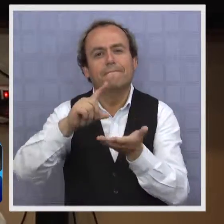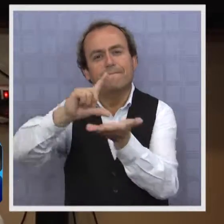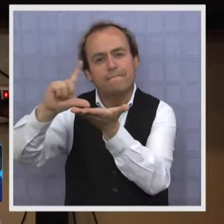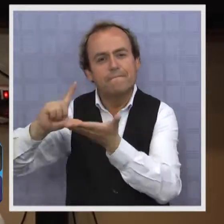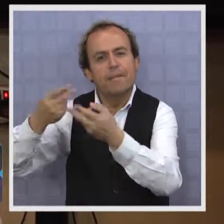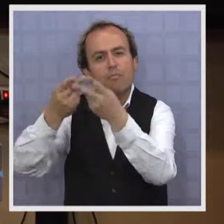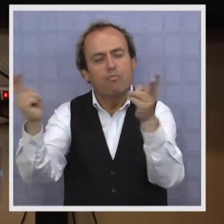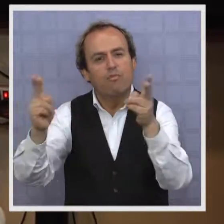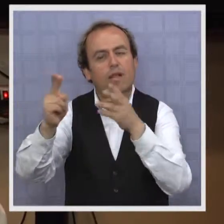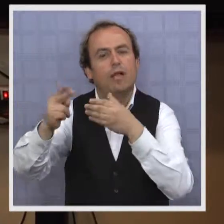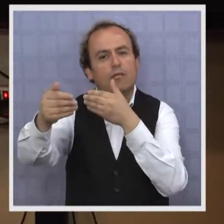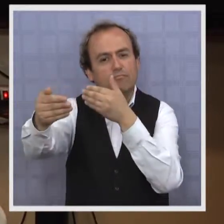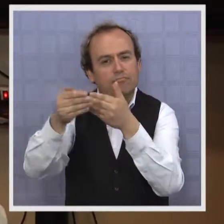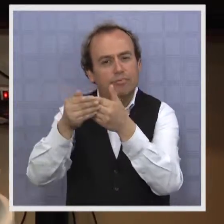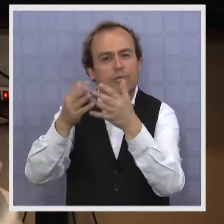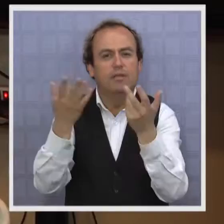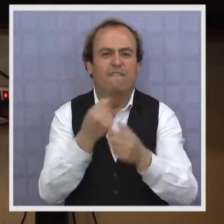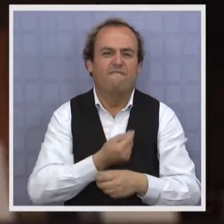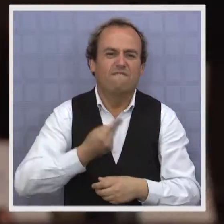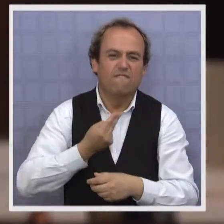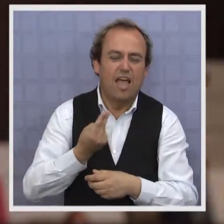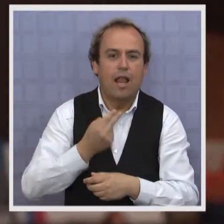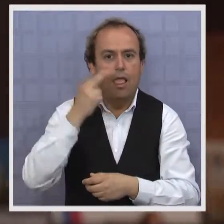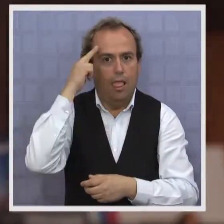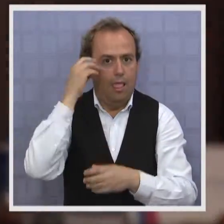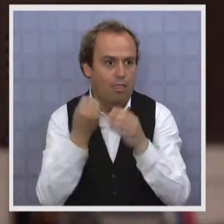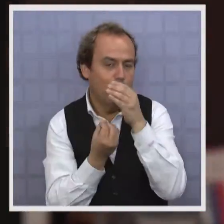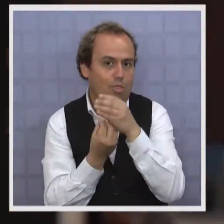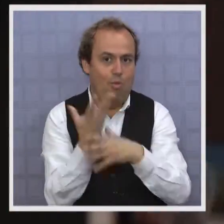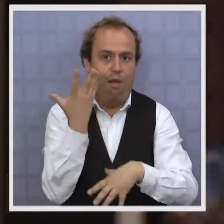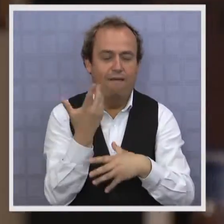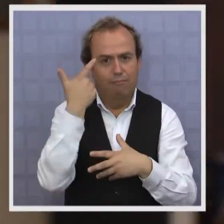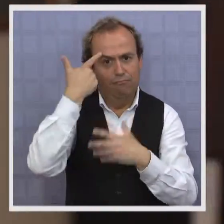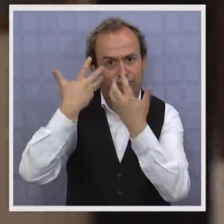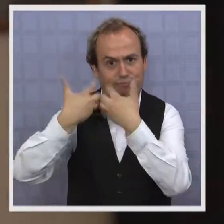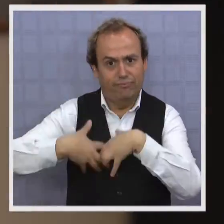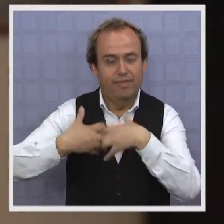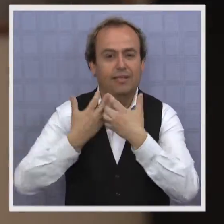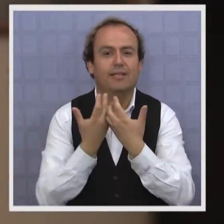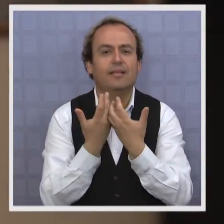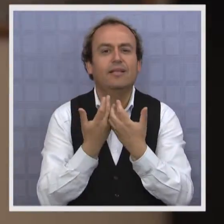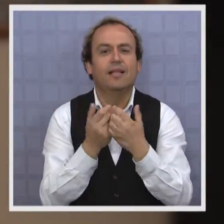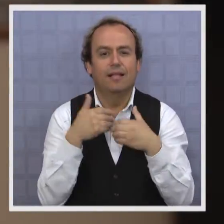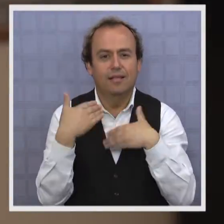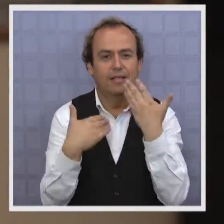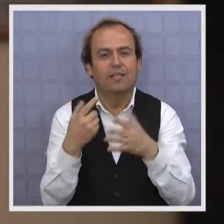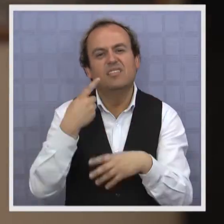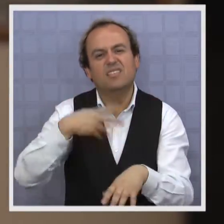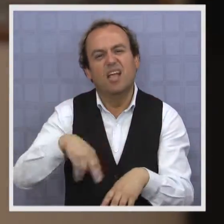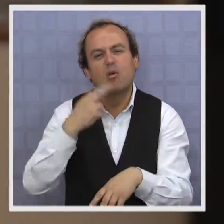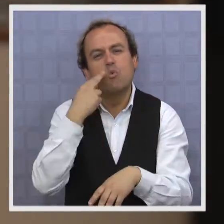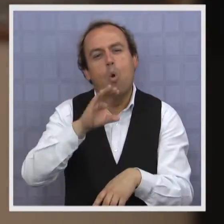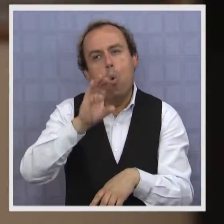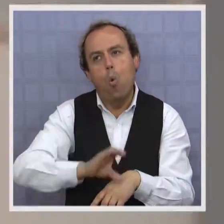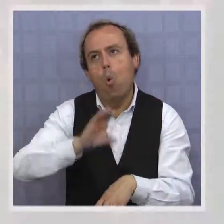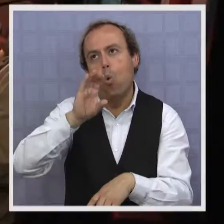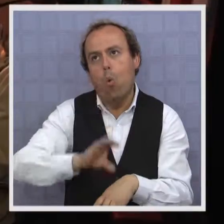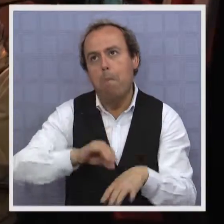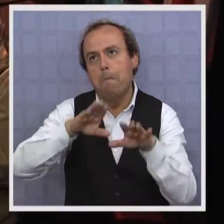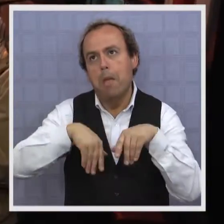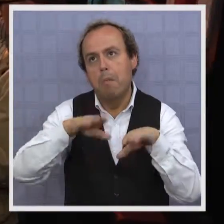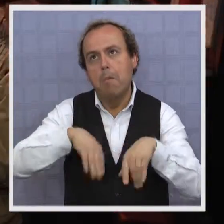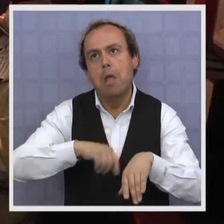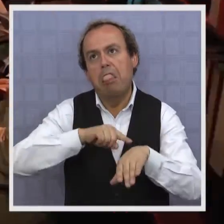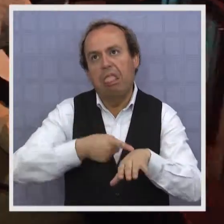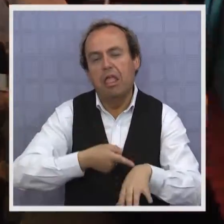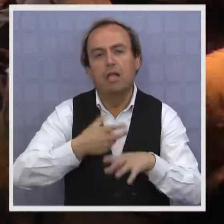lo que es como tal agregación de valor, a creatividad. La idea es pasar la etapa de los ya conocidos cursos y talleres para